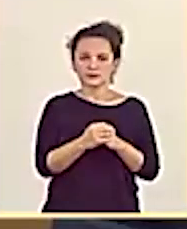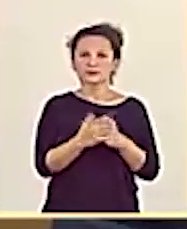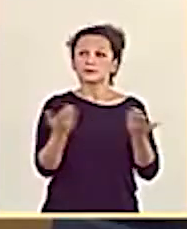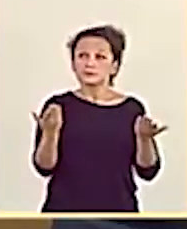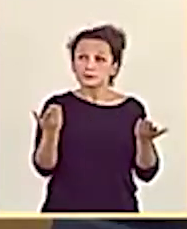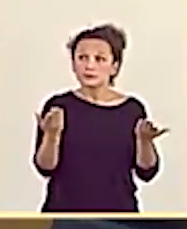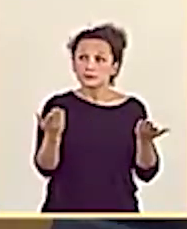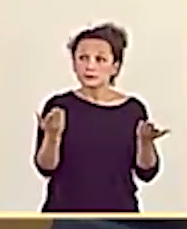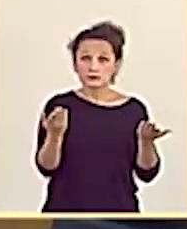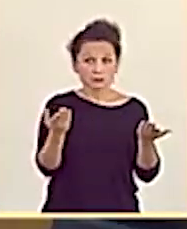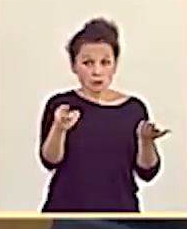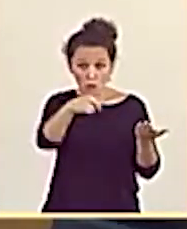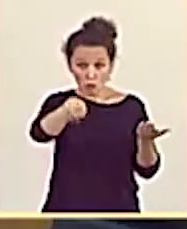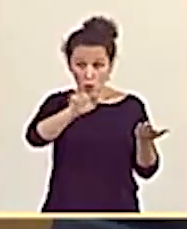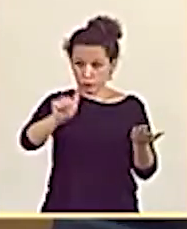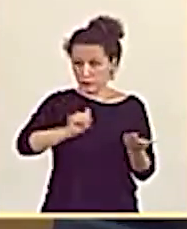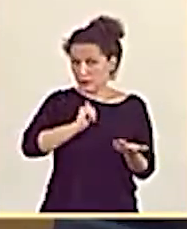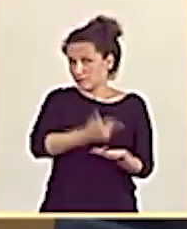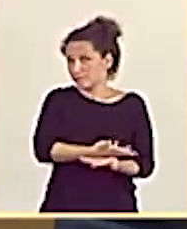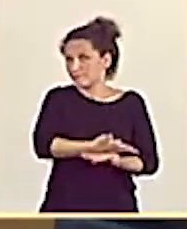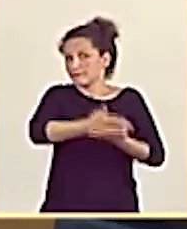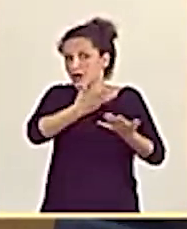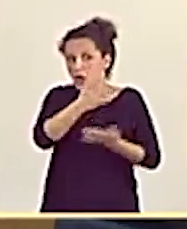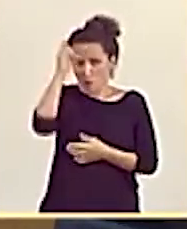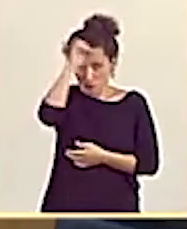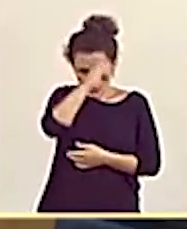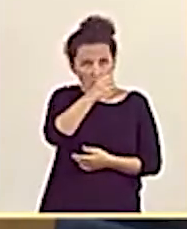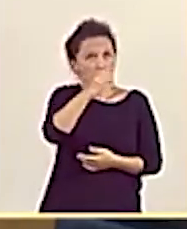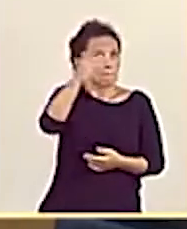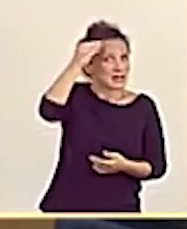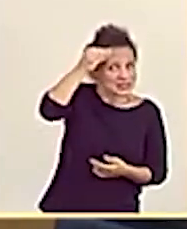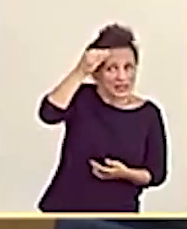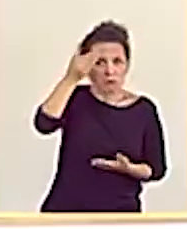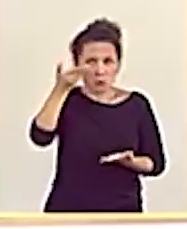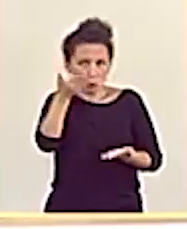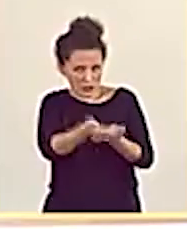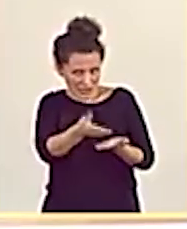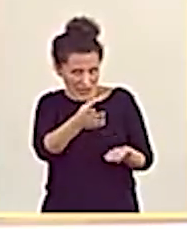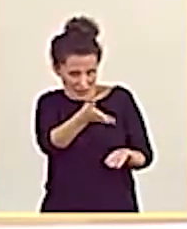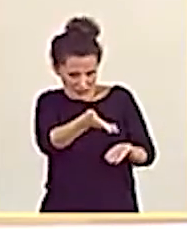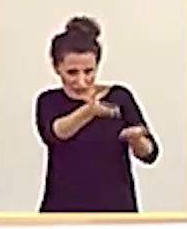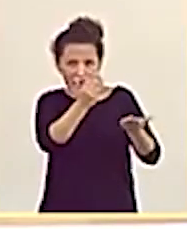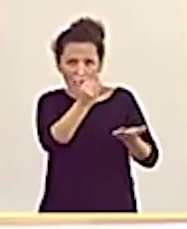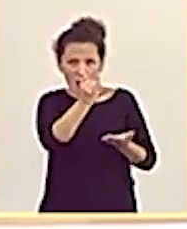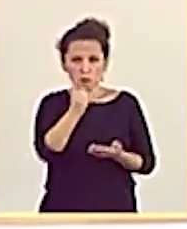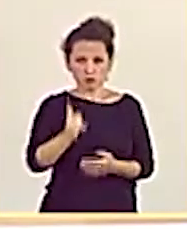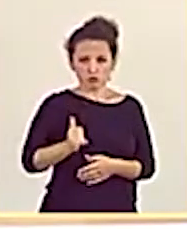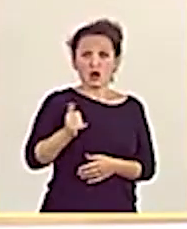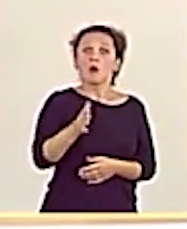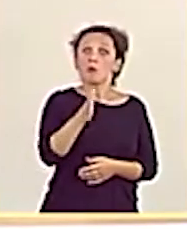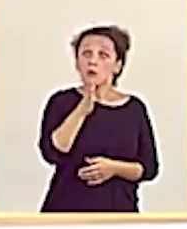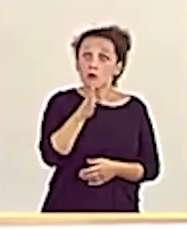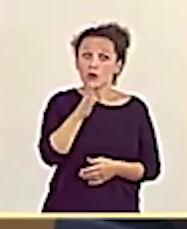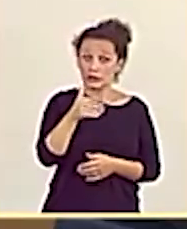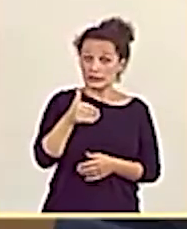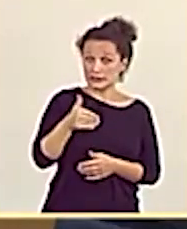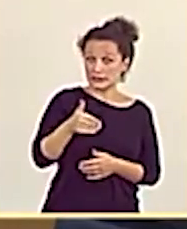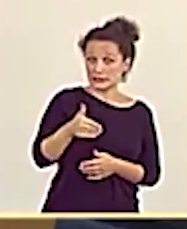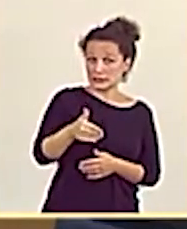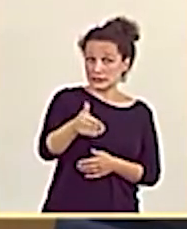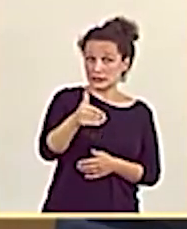van a tener una gran oportunidad para esto de opinar, pensar y proponer, porque al plantear esta cuestión dentro de